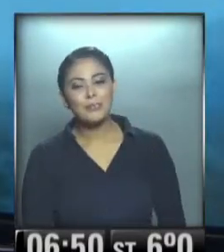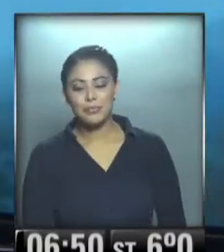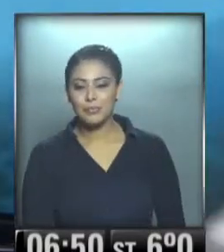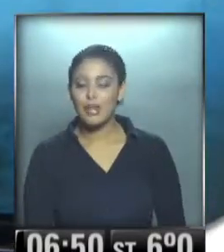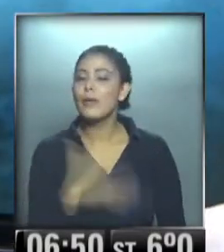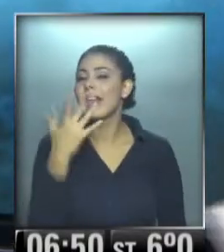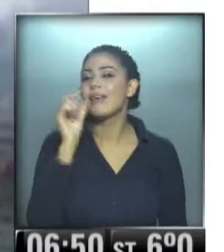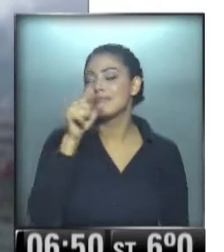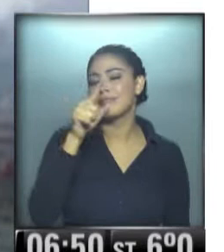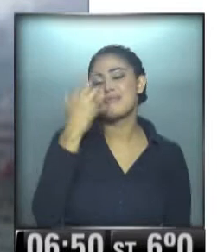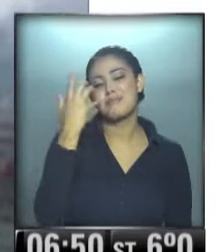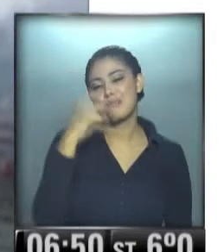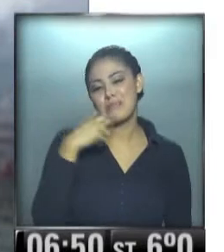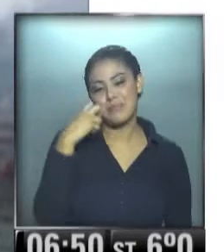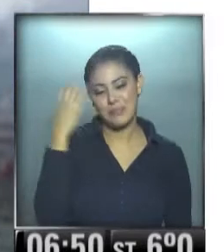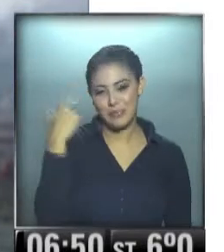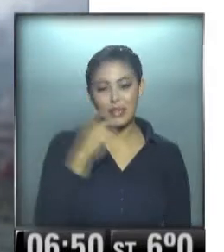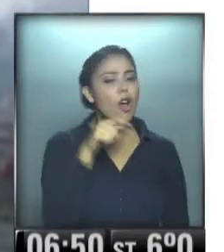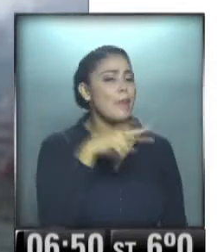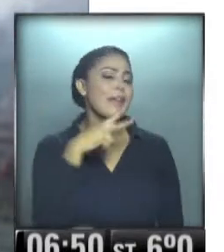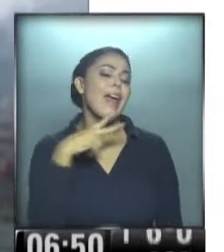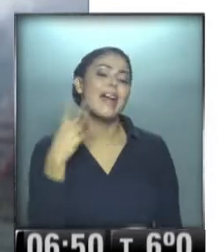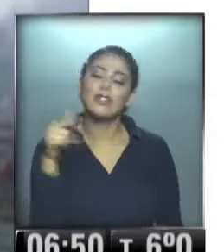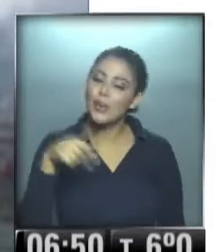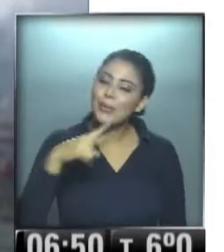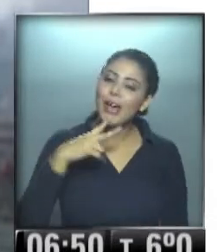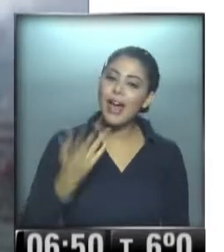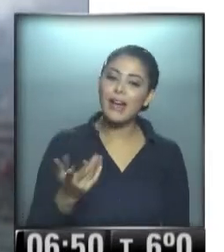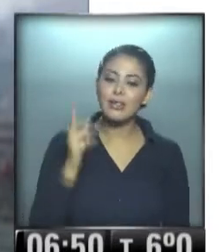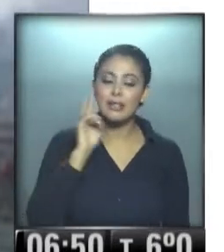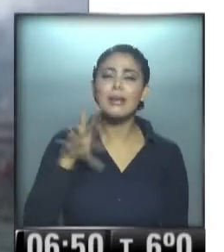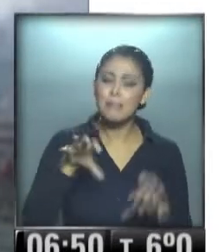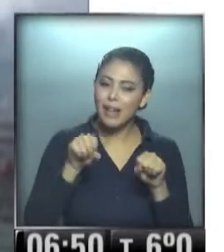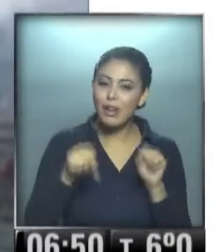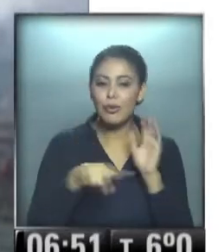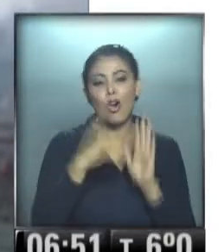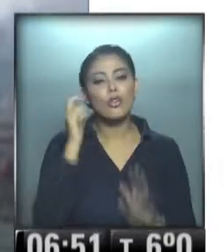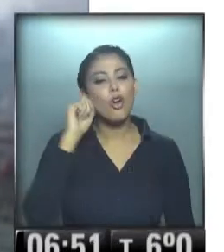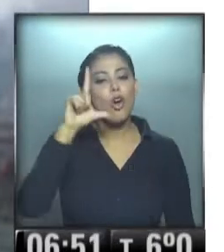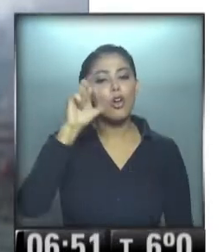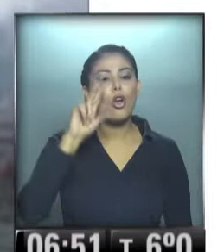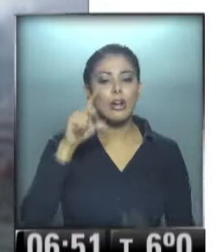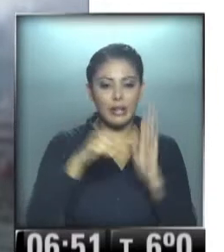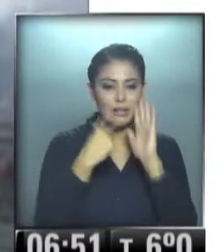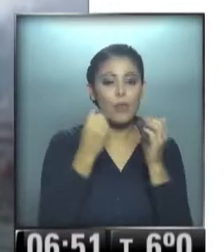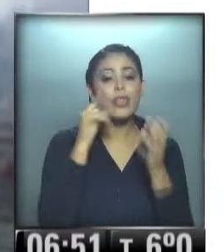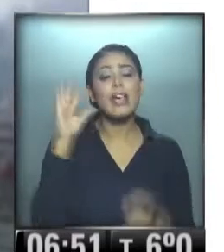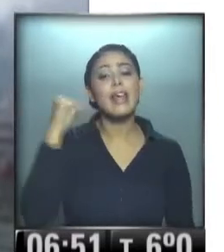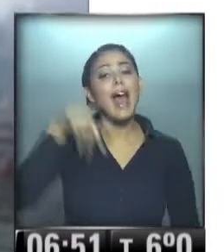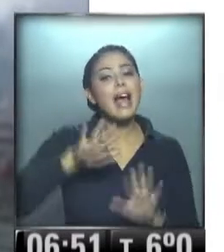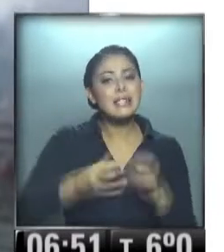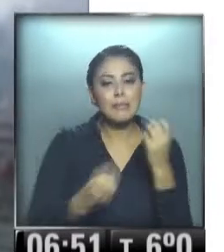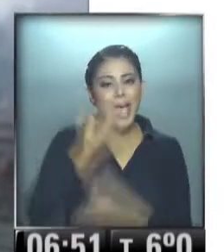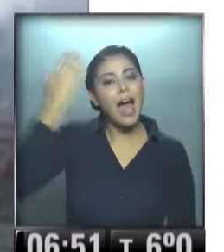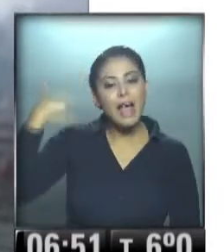Bueno, es viejo. Es viernes, es viernes. Es viernes. Y es temprano. Gloria Gabellini. Buen día, Nadia. Así estaba la